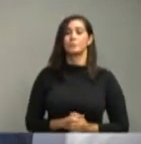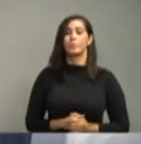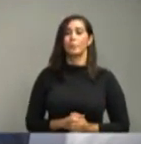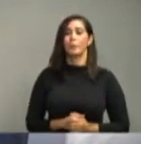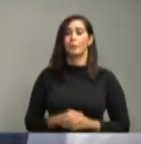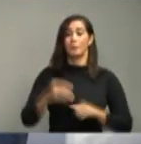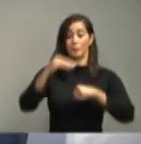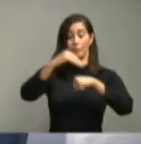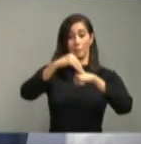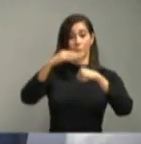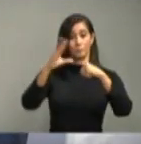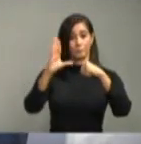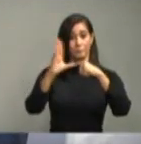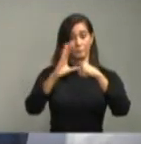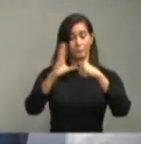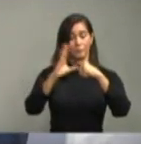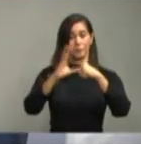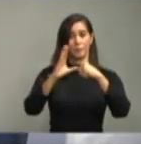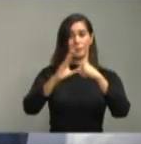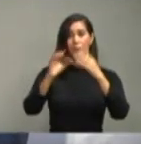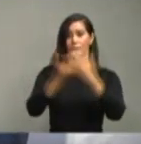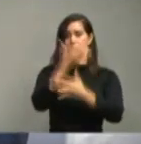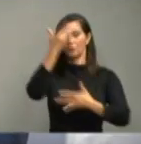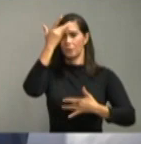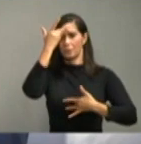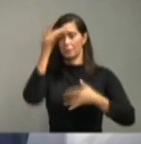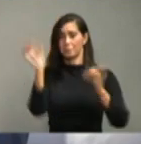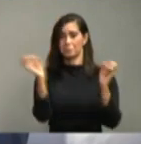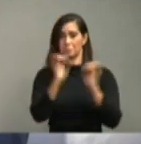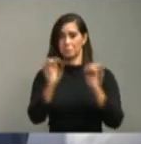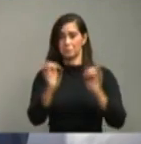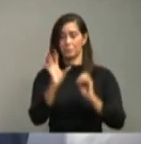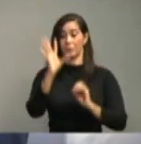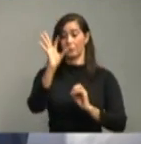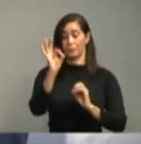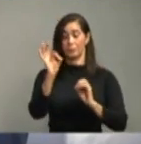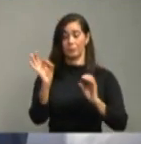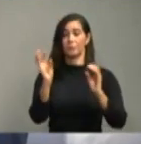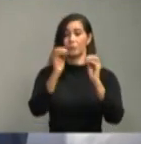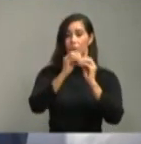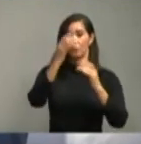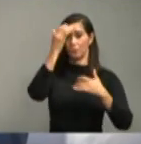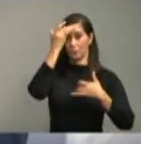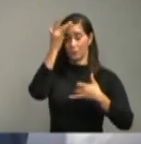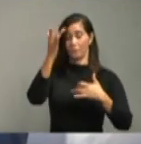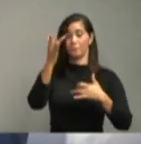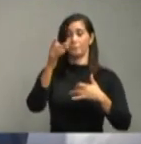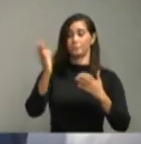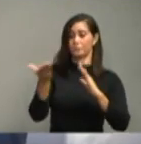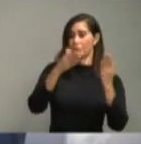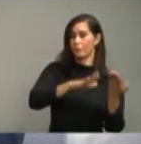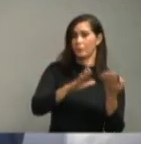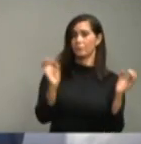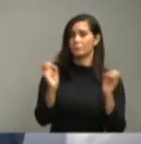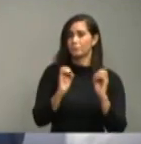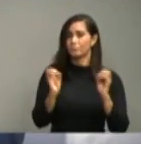Montecristi, 0 casos nuevos, 9 acumulados, ningún fallecimiento.